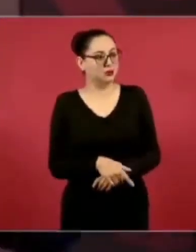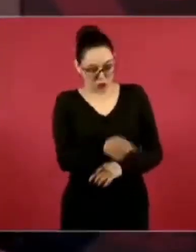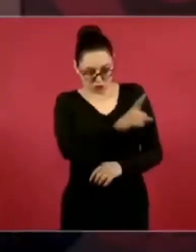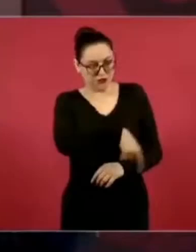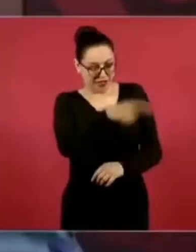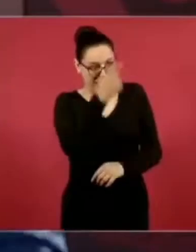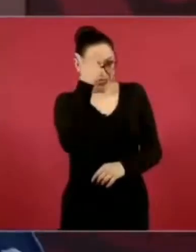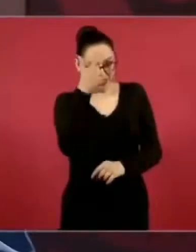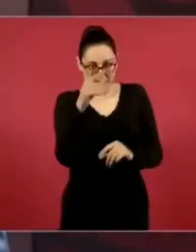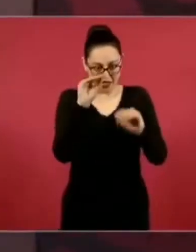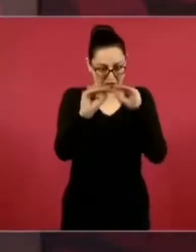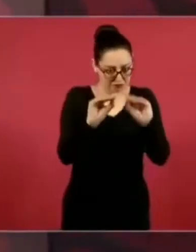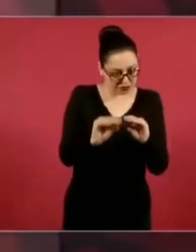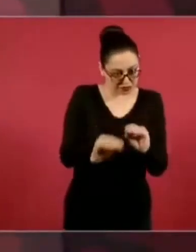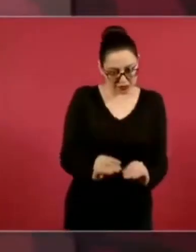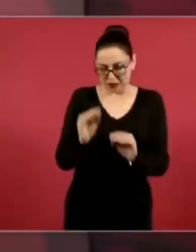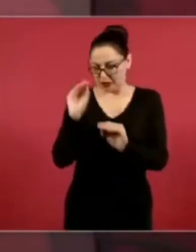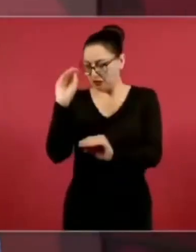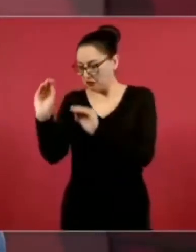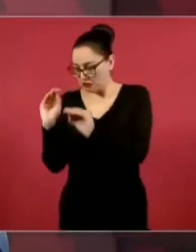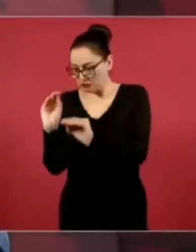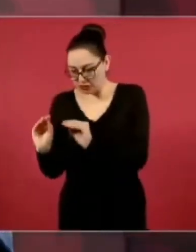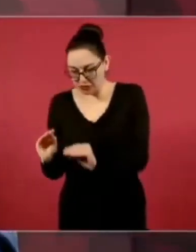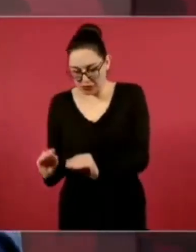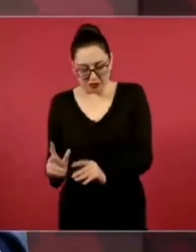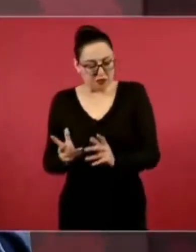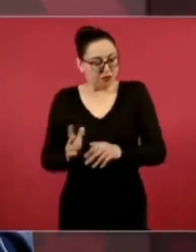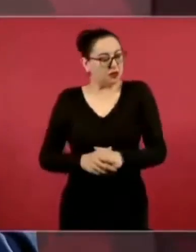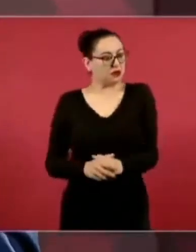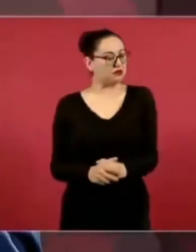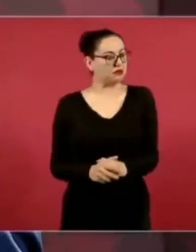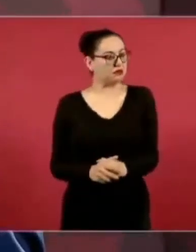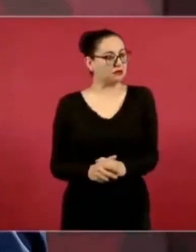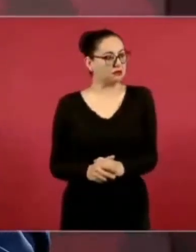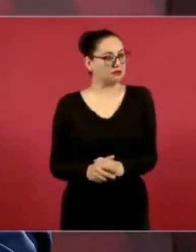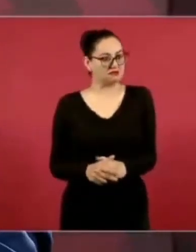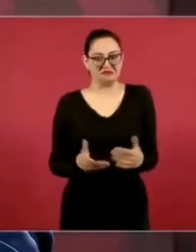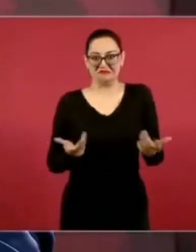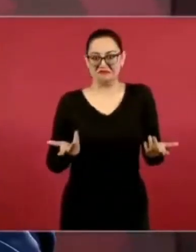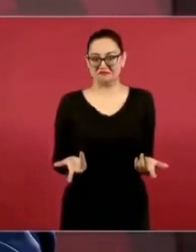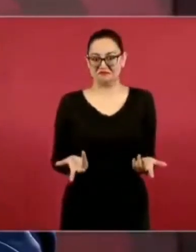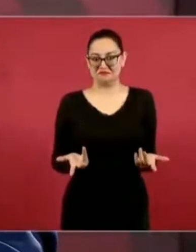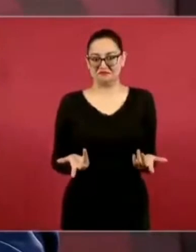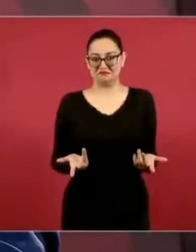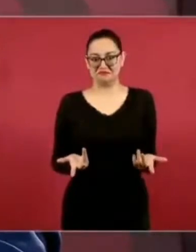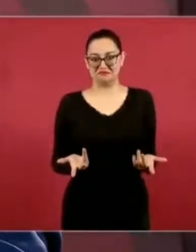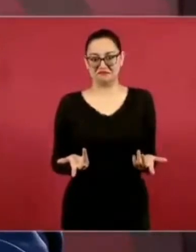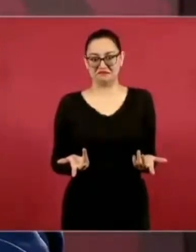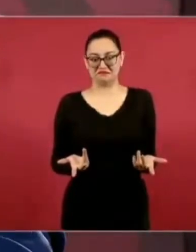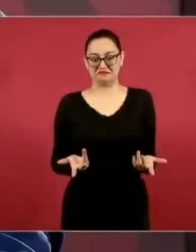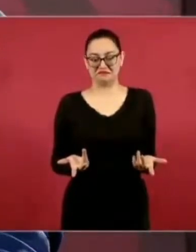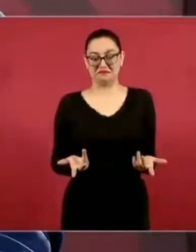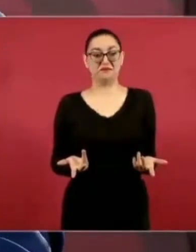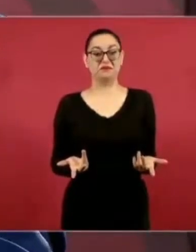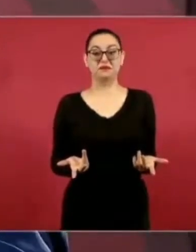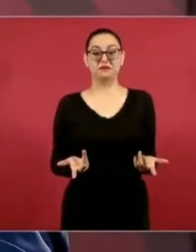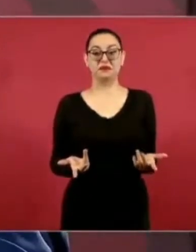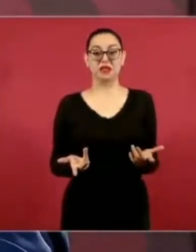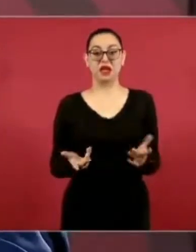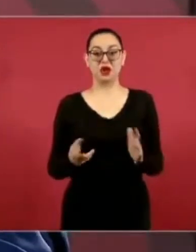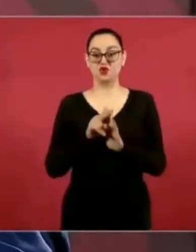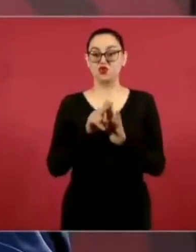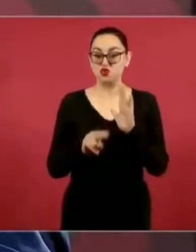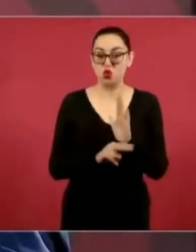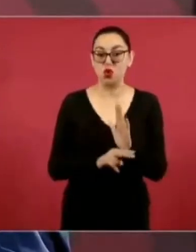los mismos preceptos de la Constitución, la misma norma